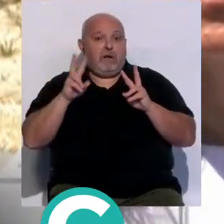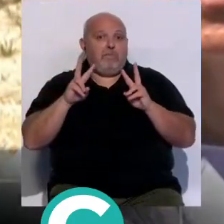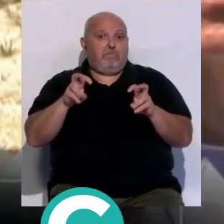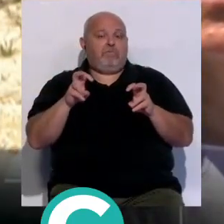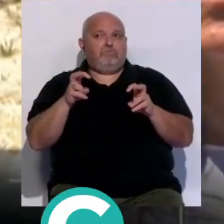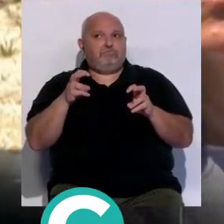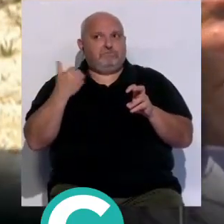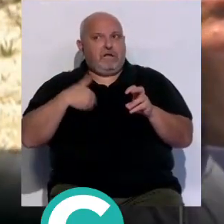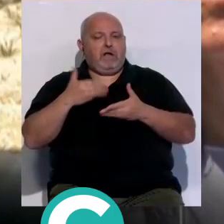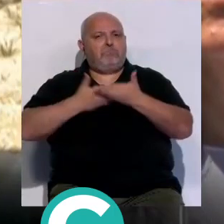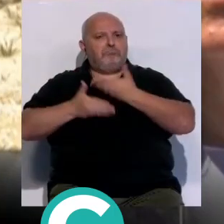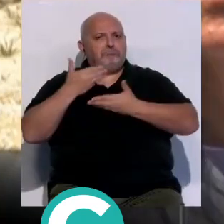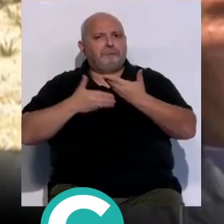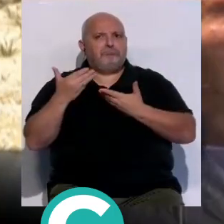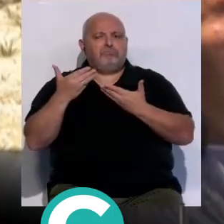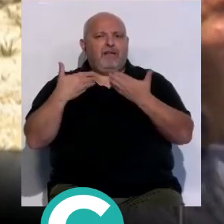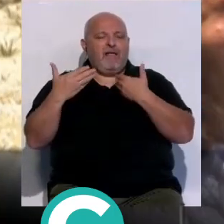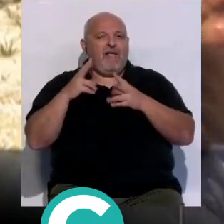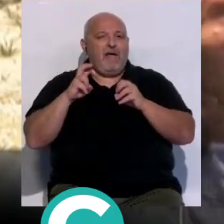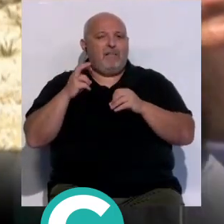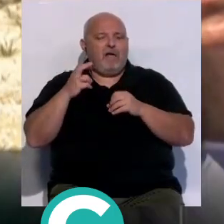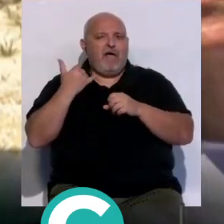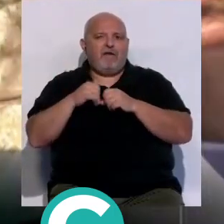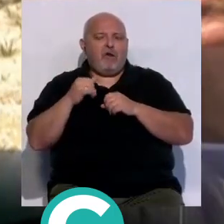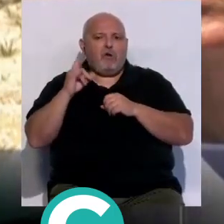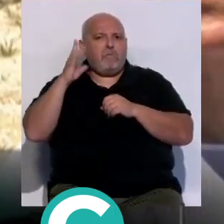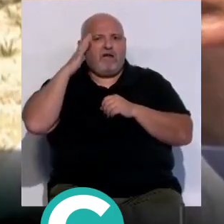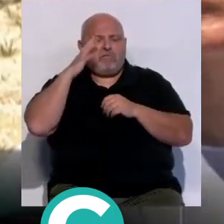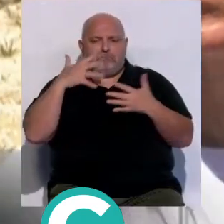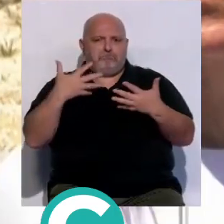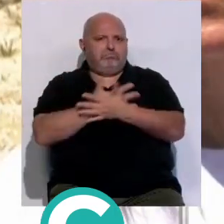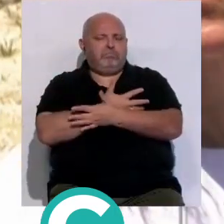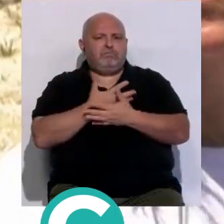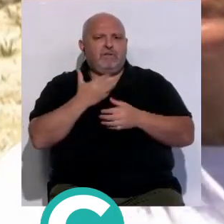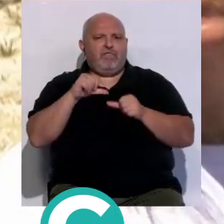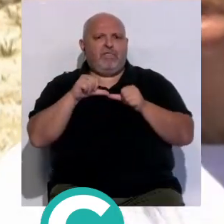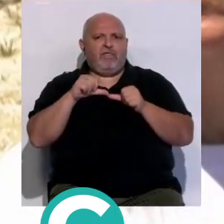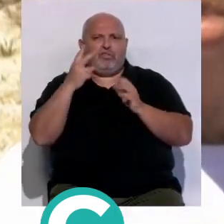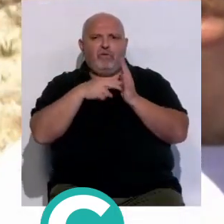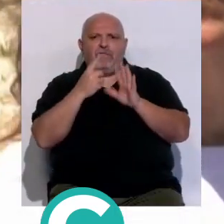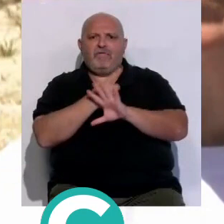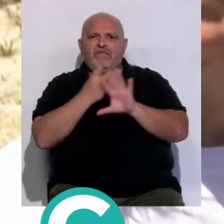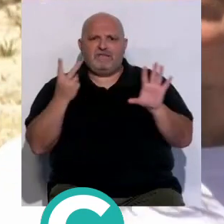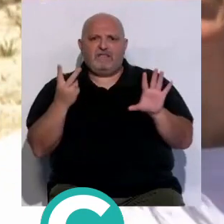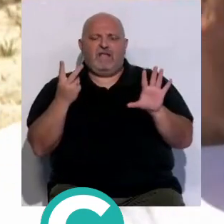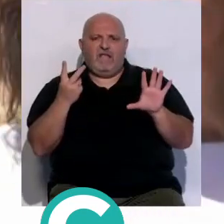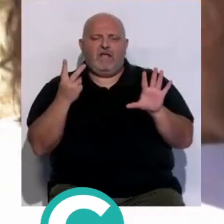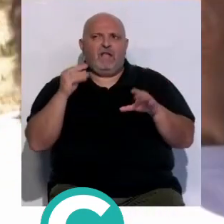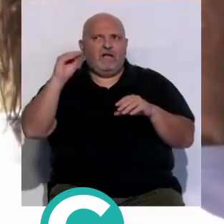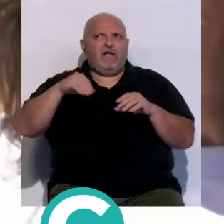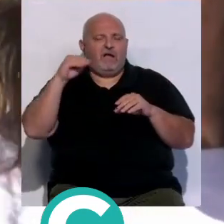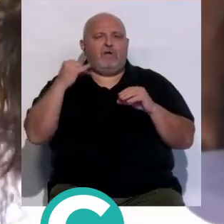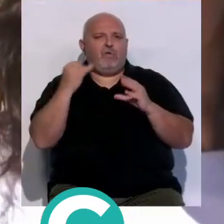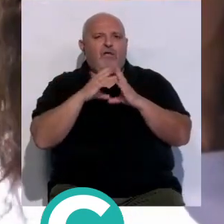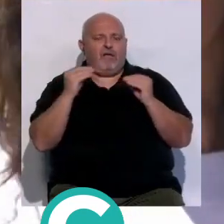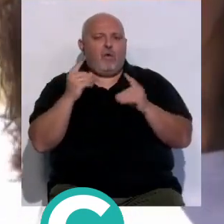y fuimos colaboradores en principio de este proyecto no nos podíamos imaginar de hecho porque llevamos ya desde 2017 sugiriéndole a la